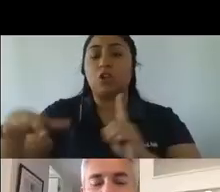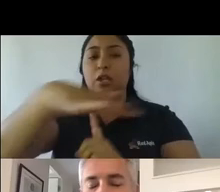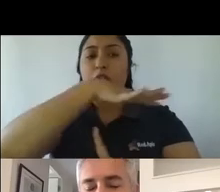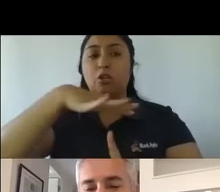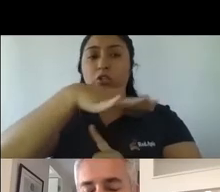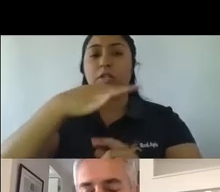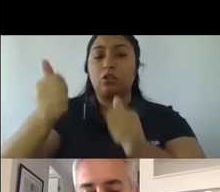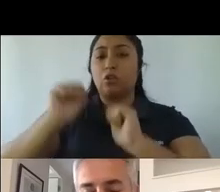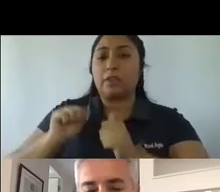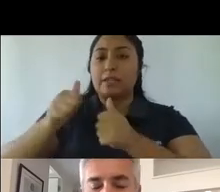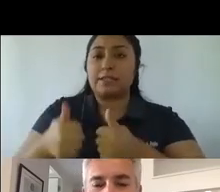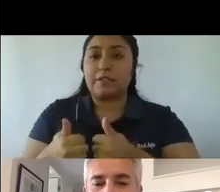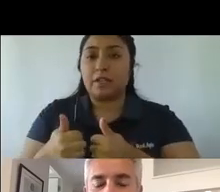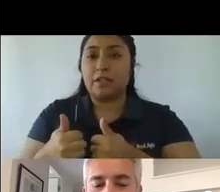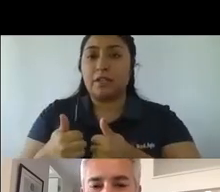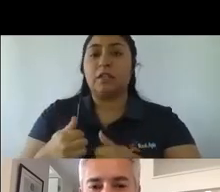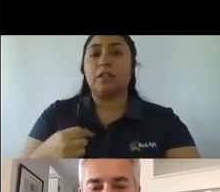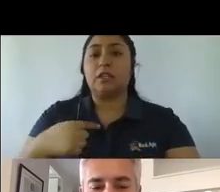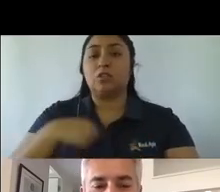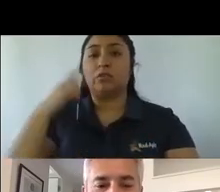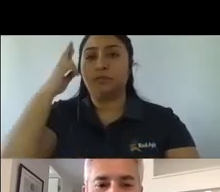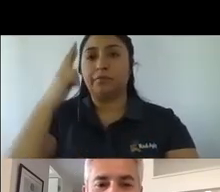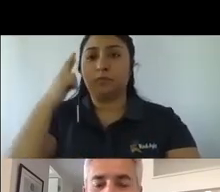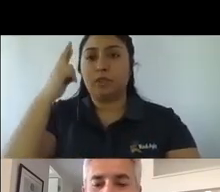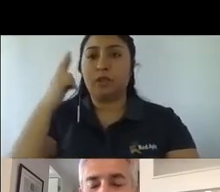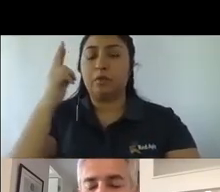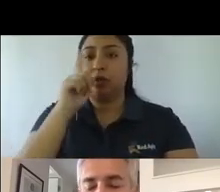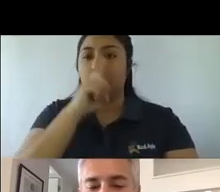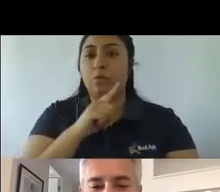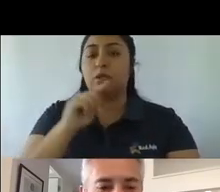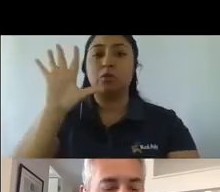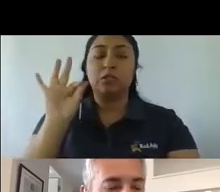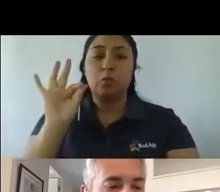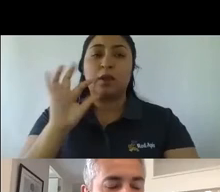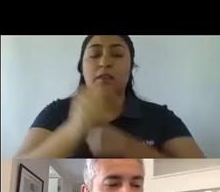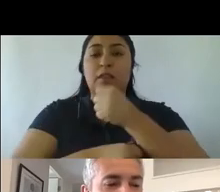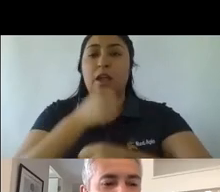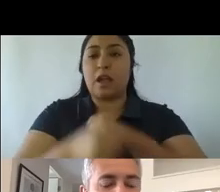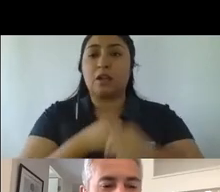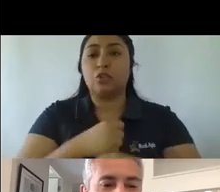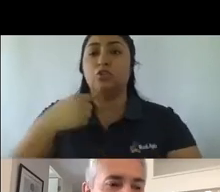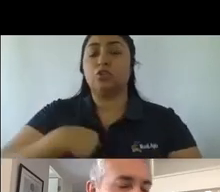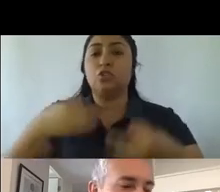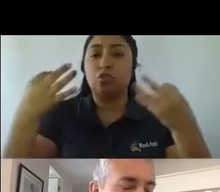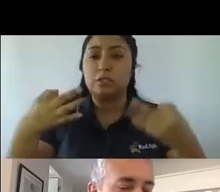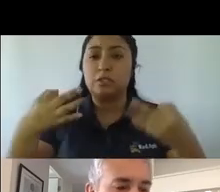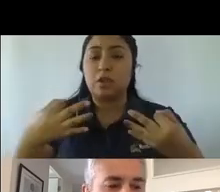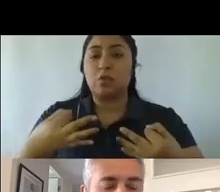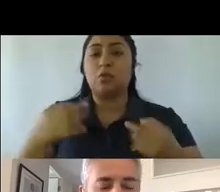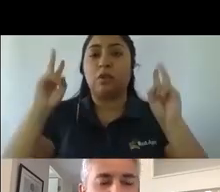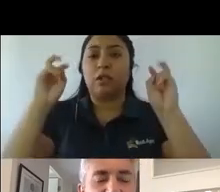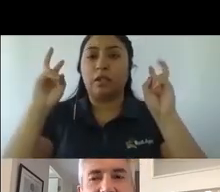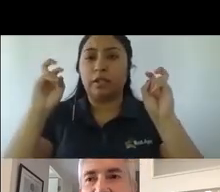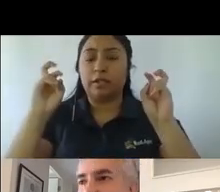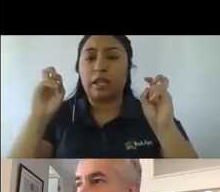que yo recuerde, o por lo menos en los últimos 50 años. Estoy seguro que el advenimiento de los nuevos medios, de las plataformas